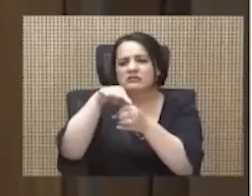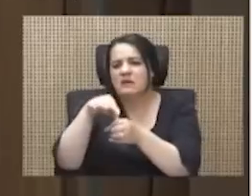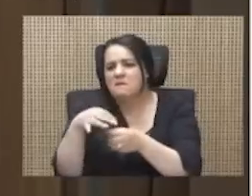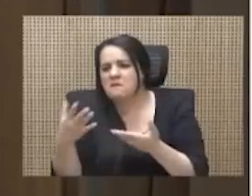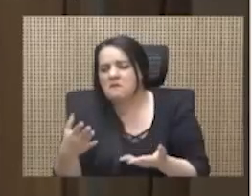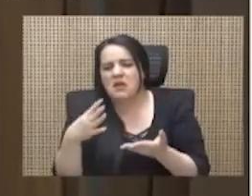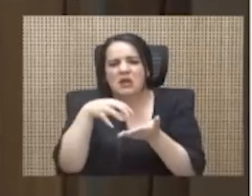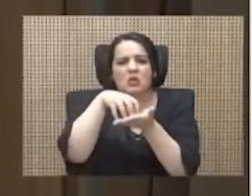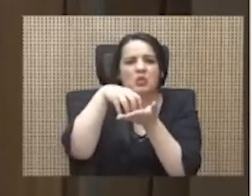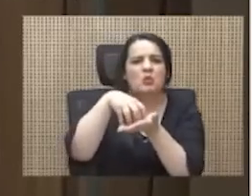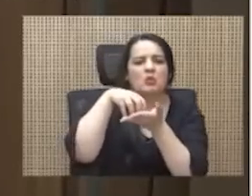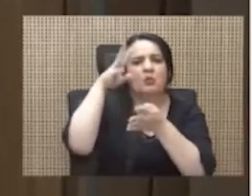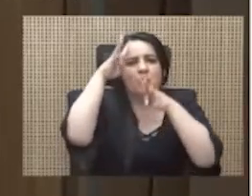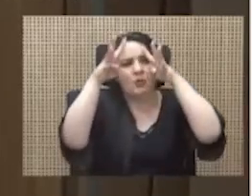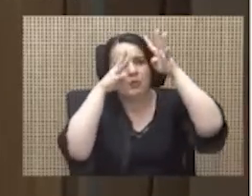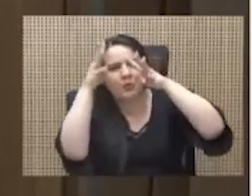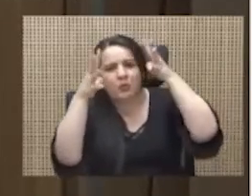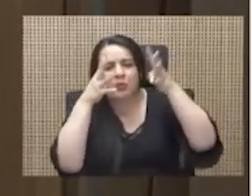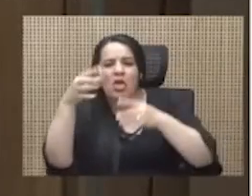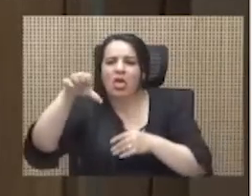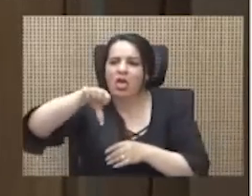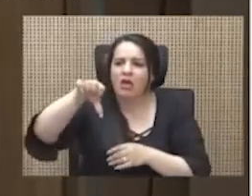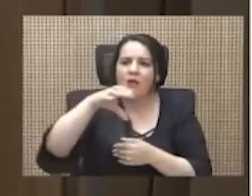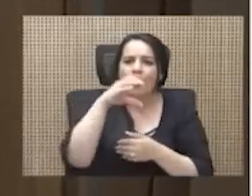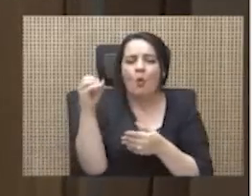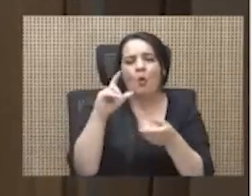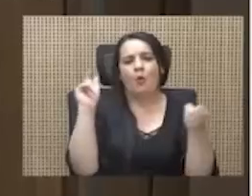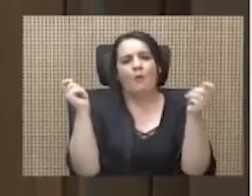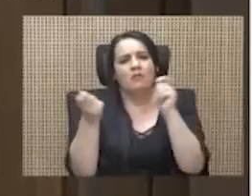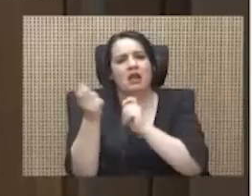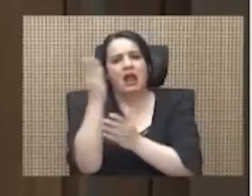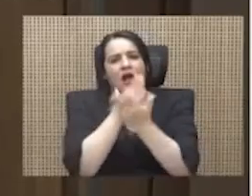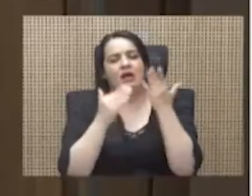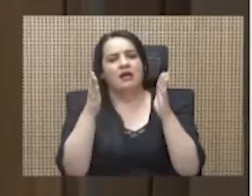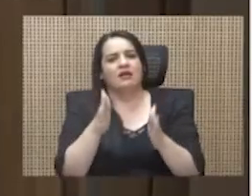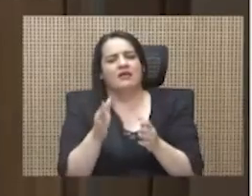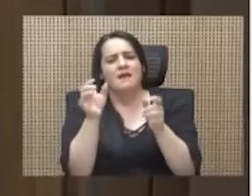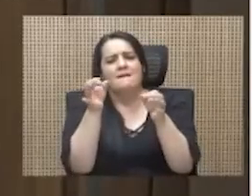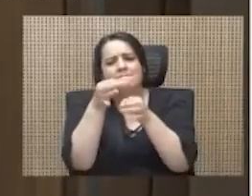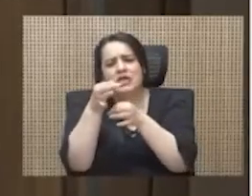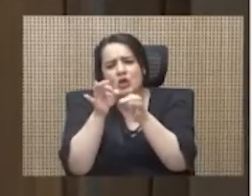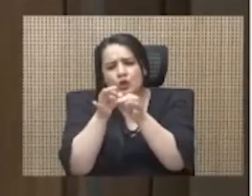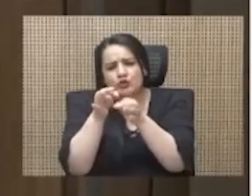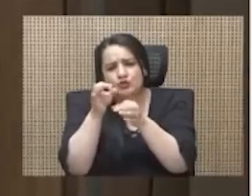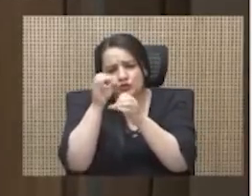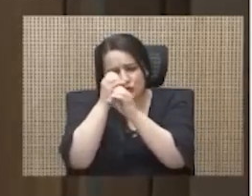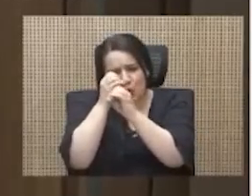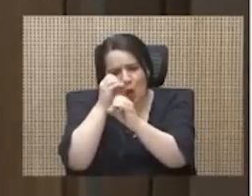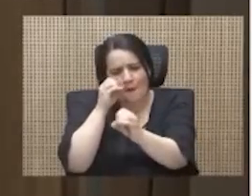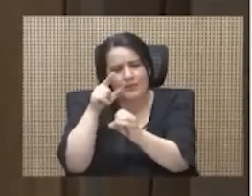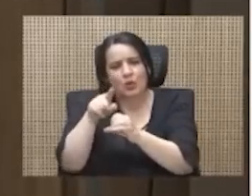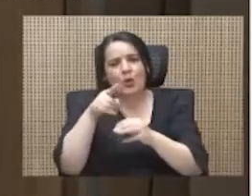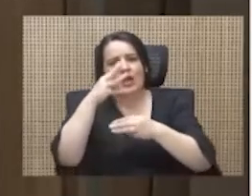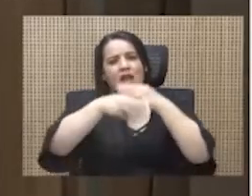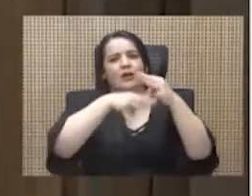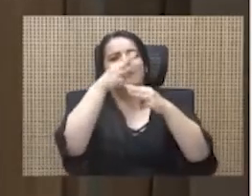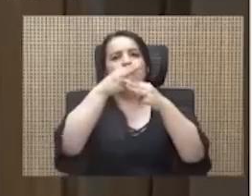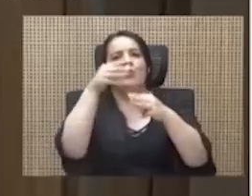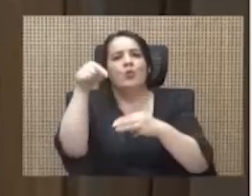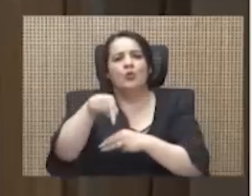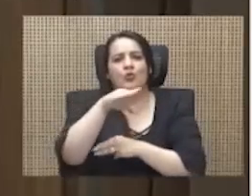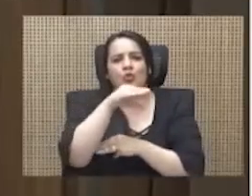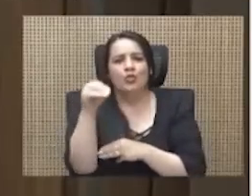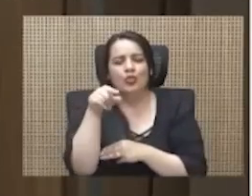inventar, convertir a alguien microscópico en el mundo digital en alguien más famoso que el chirriche y el